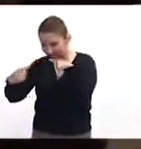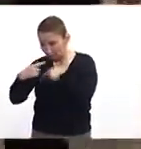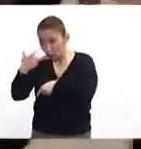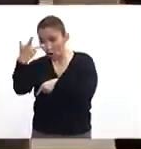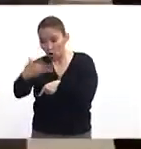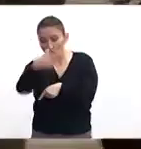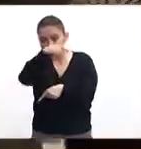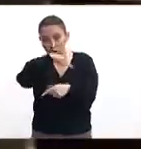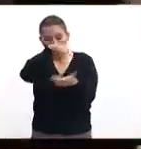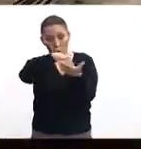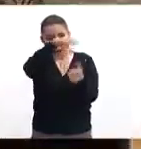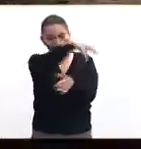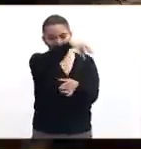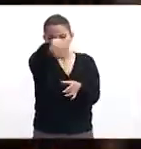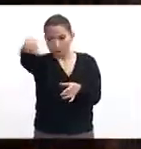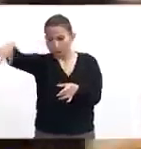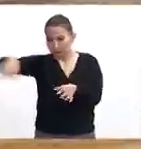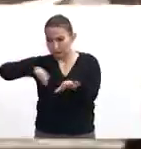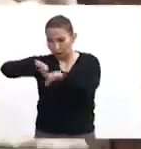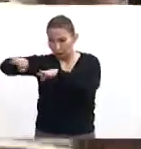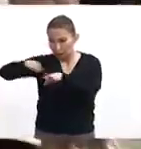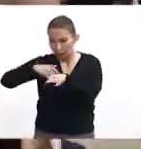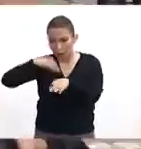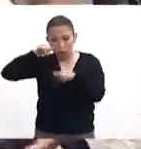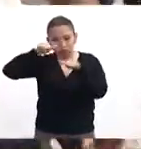ocho células de trabajo en diferentes lugares,